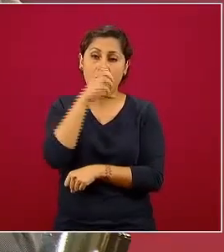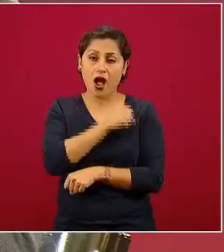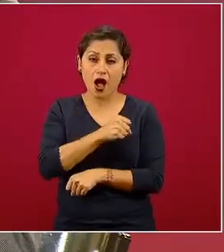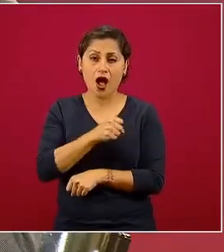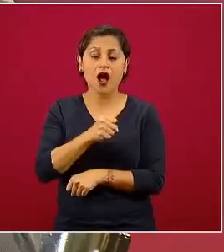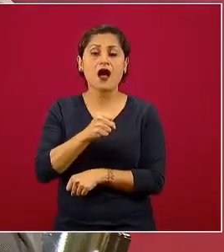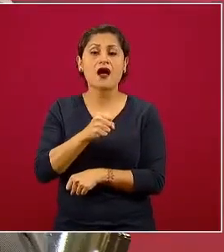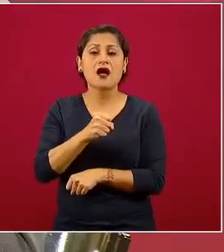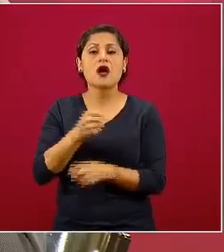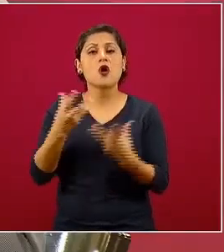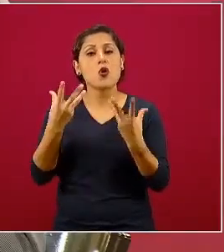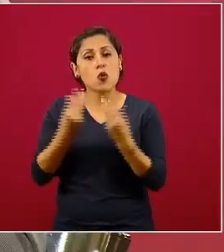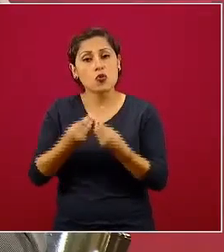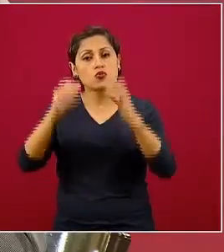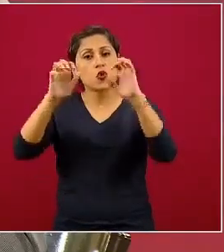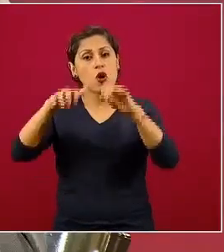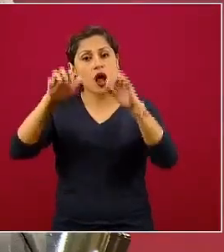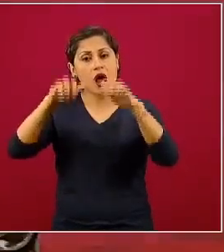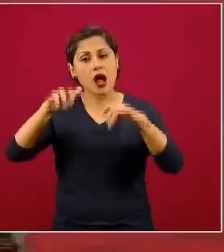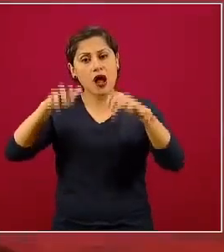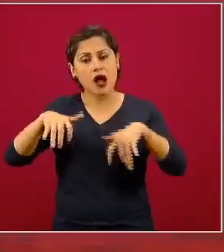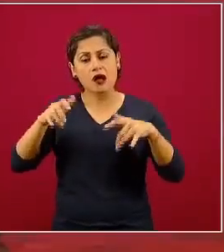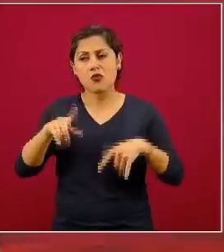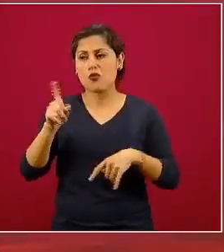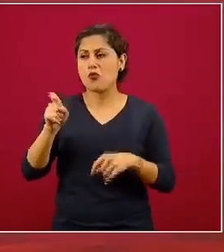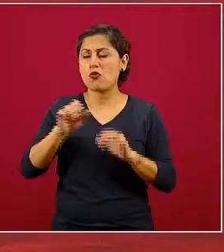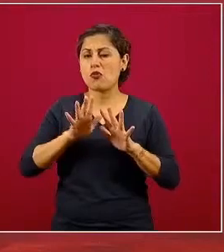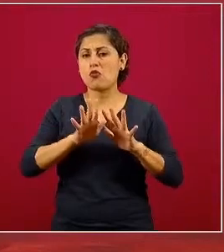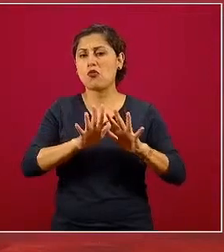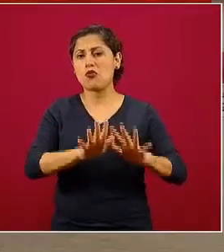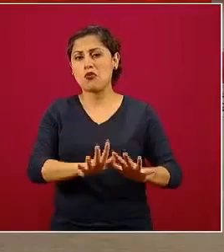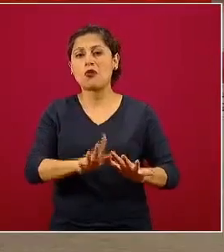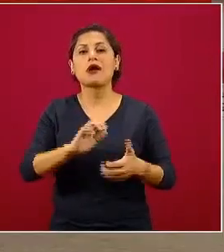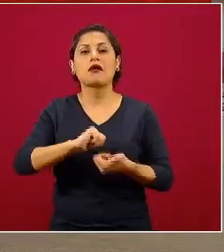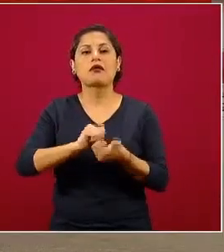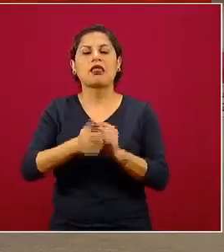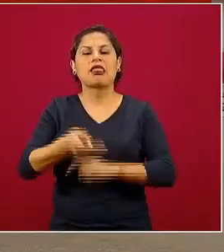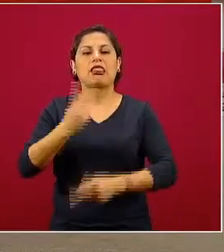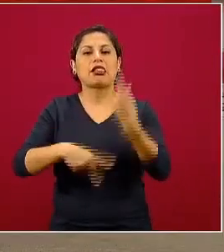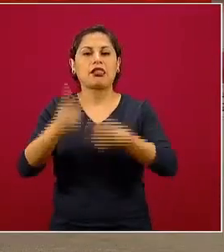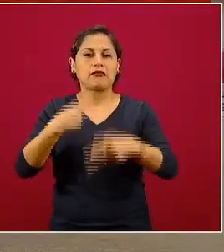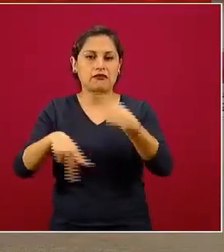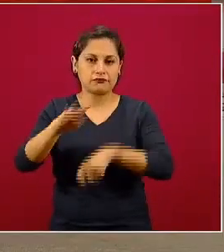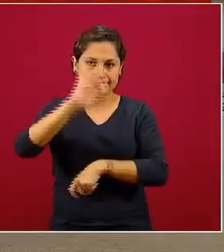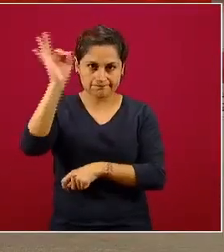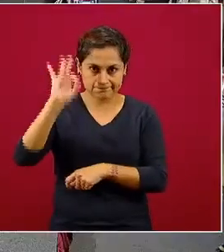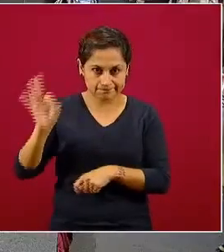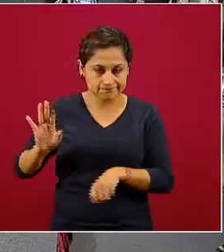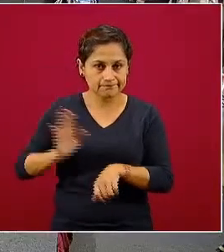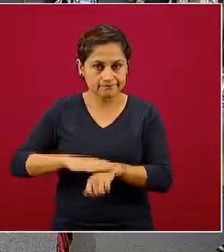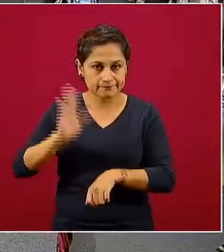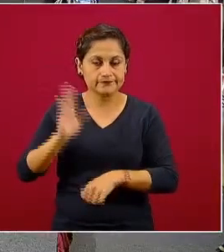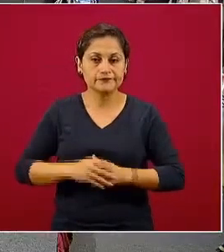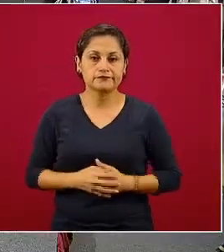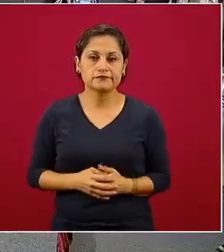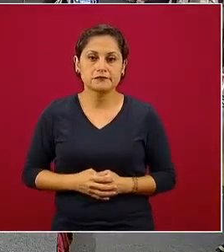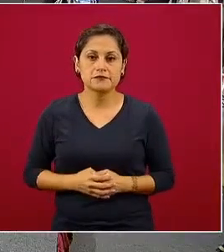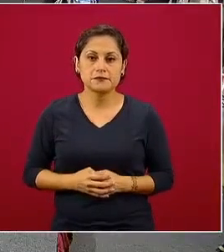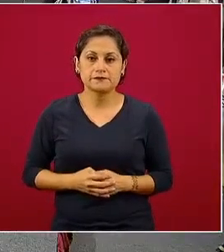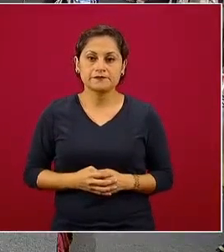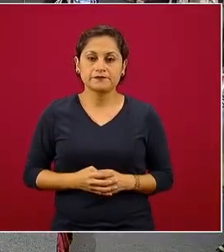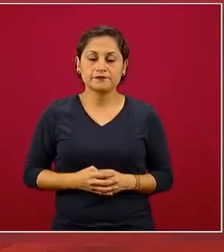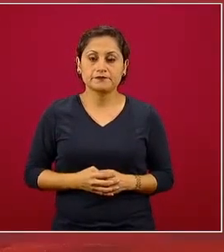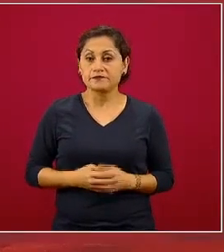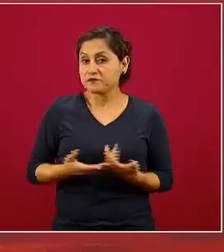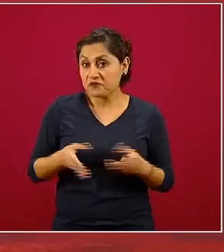asociado con la humedad o directamente la lluvia es muy favorable para la proliferación de mosquitos. Y la medida principal de prevención